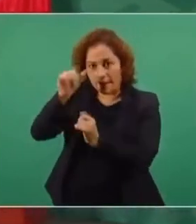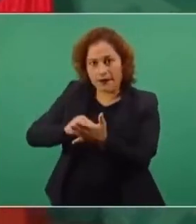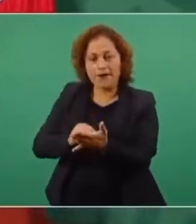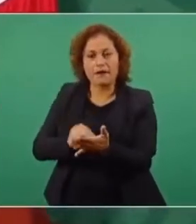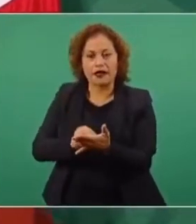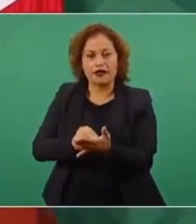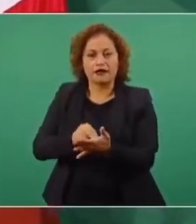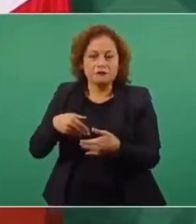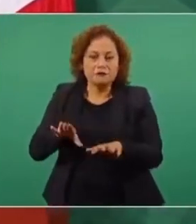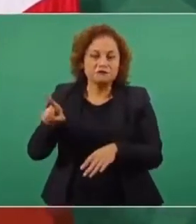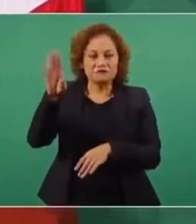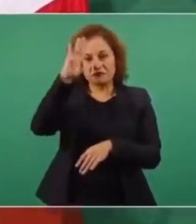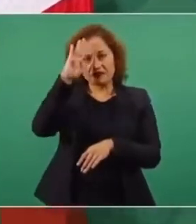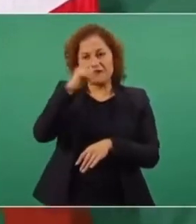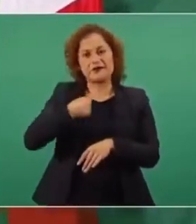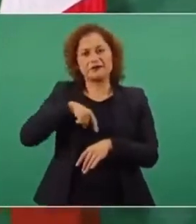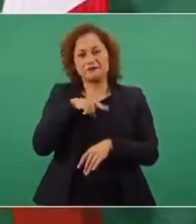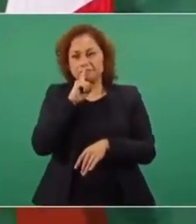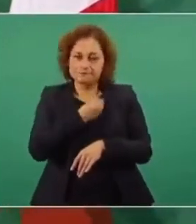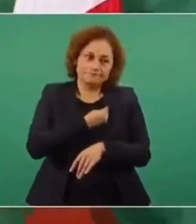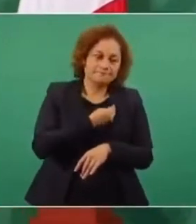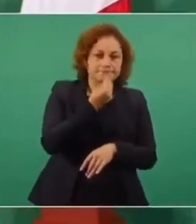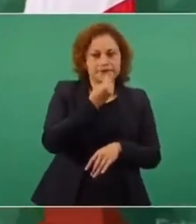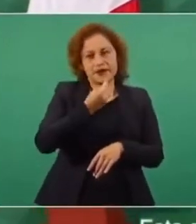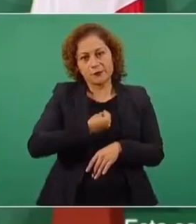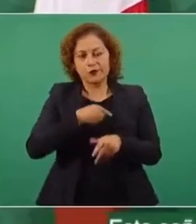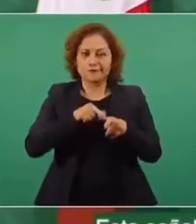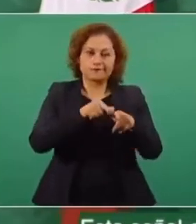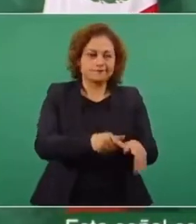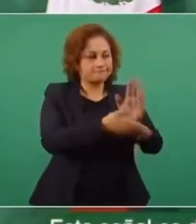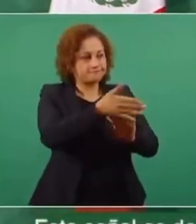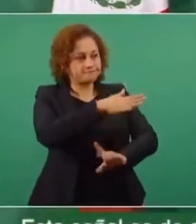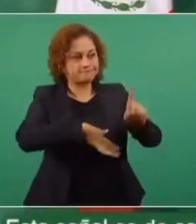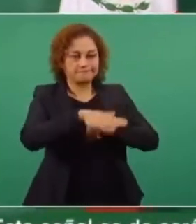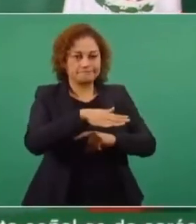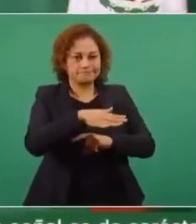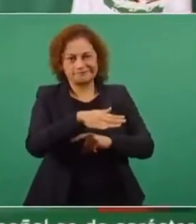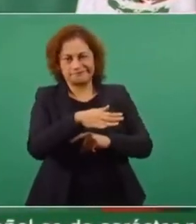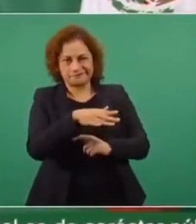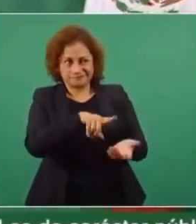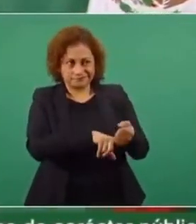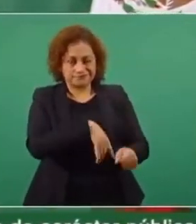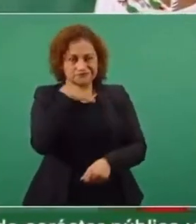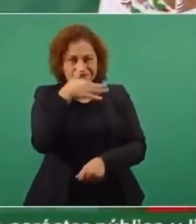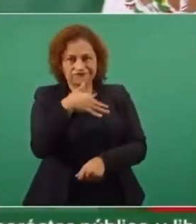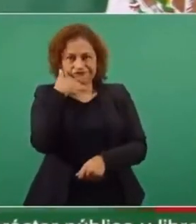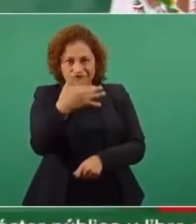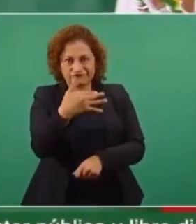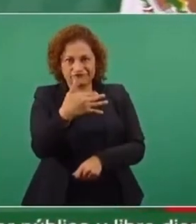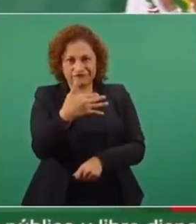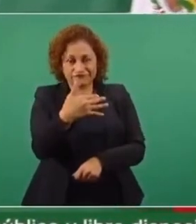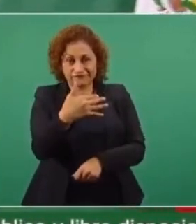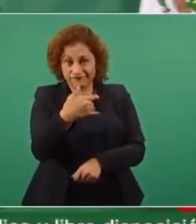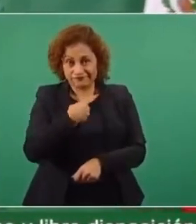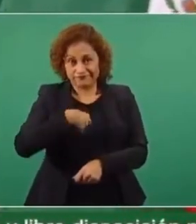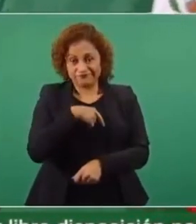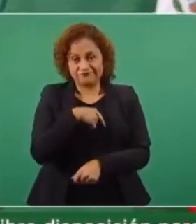así nosotros ya no nos iba a quedar más que continuar con esa obra fraudulenta, con ese pozo de corrupción.